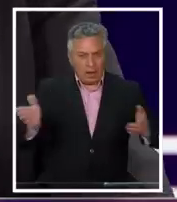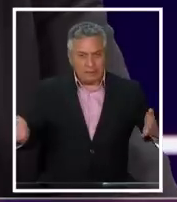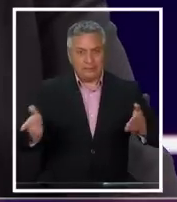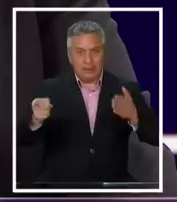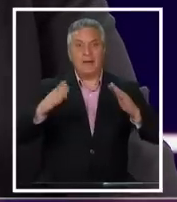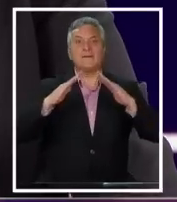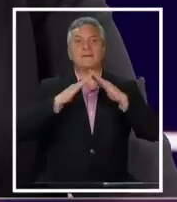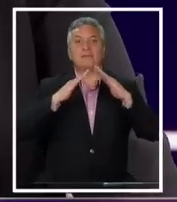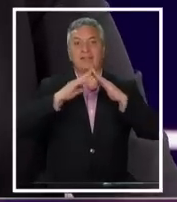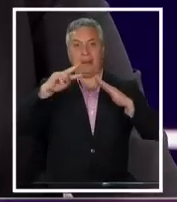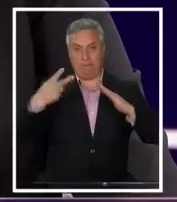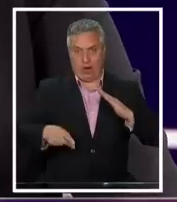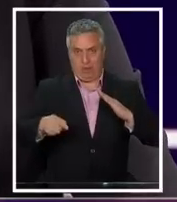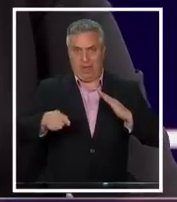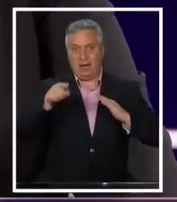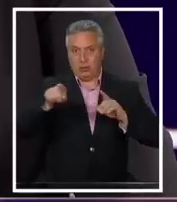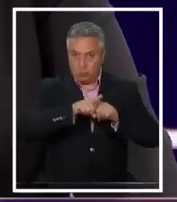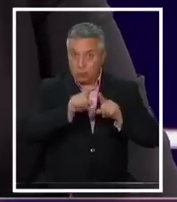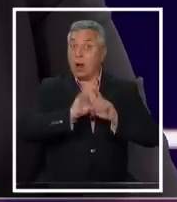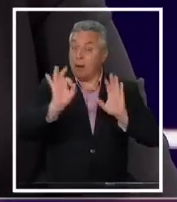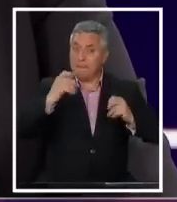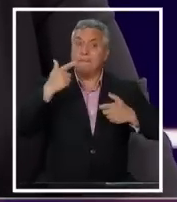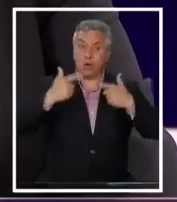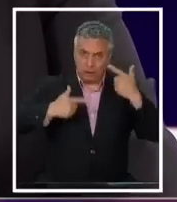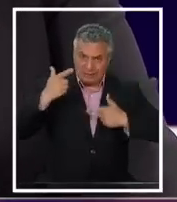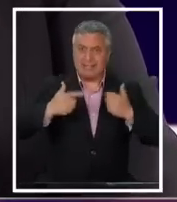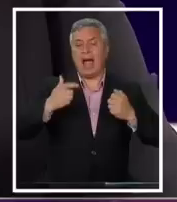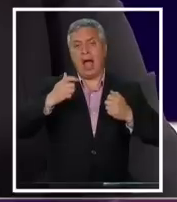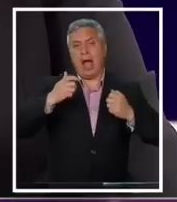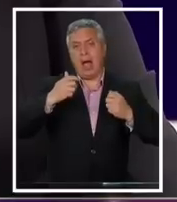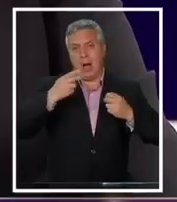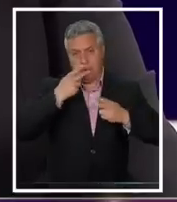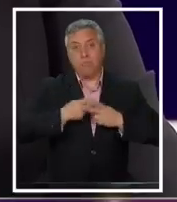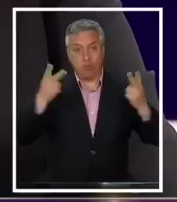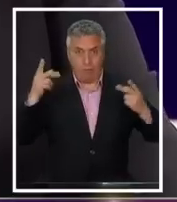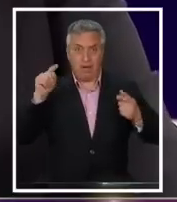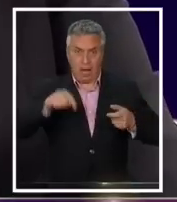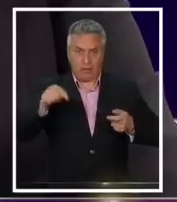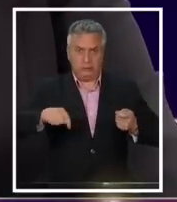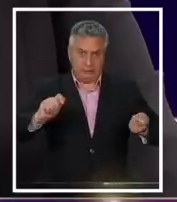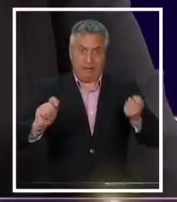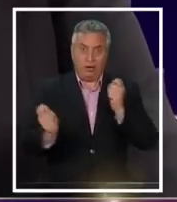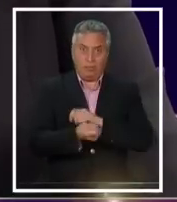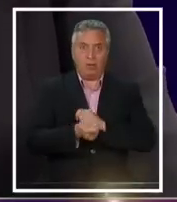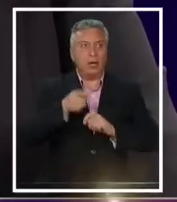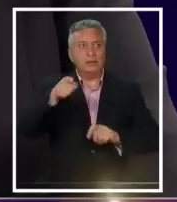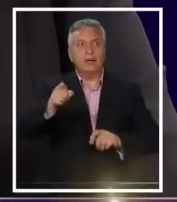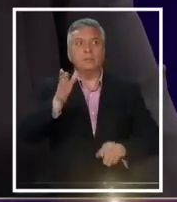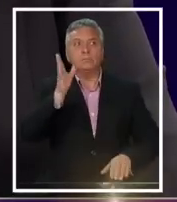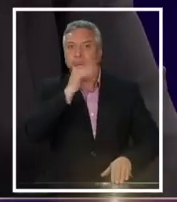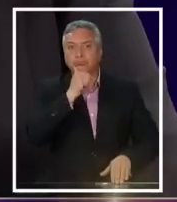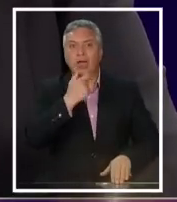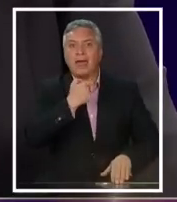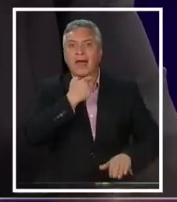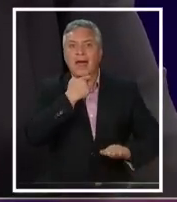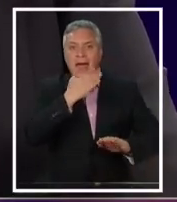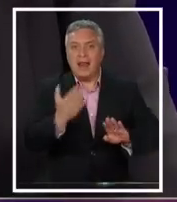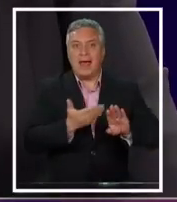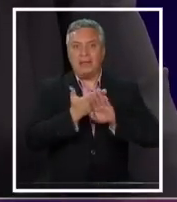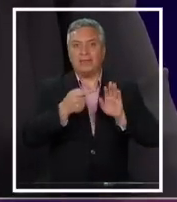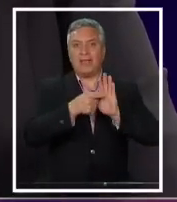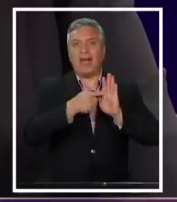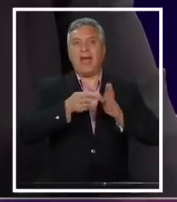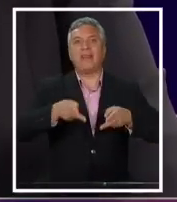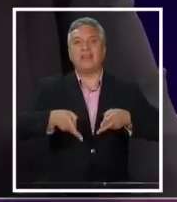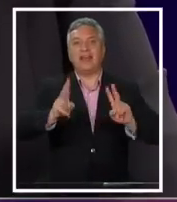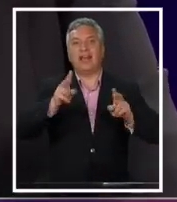en nuestro país, que fue una gran política pública transformadora en Chile. Eso no está garantizado en la propuesta de derechos